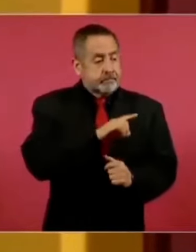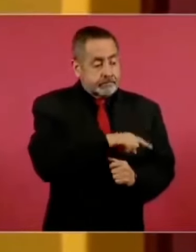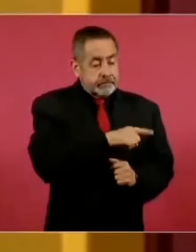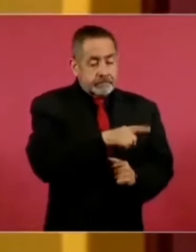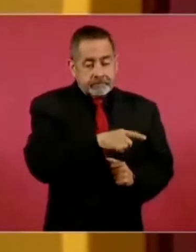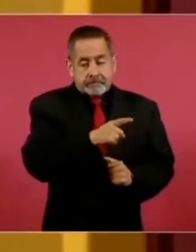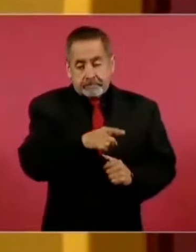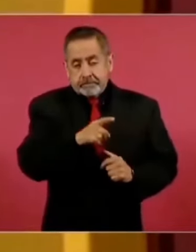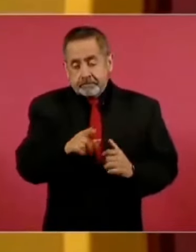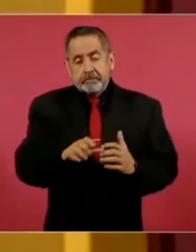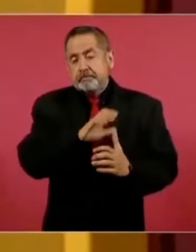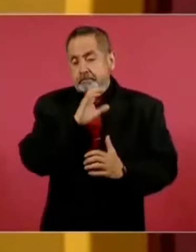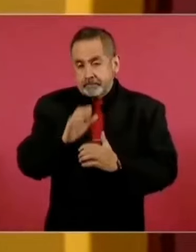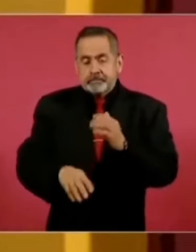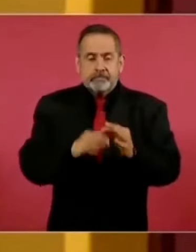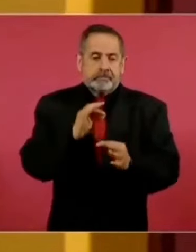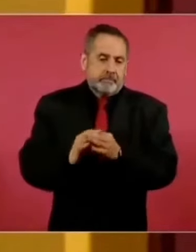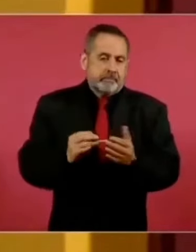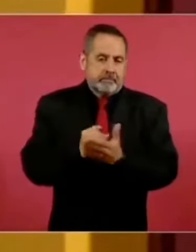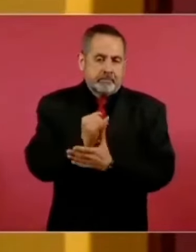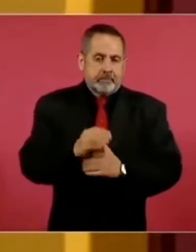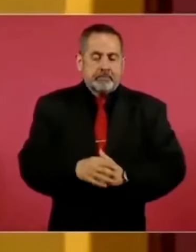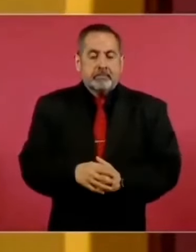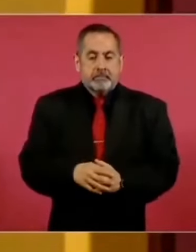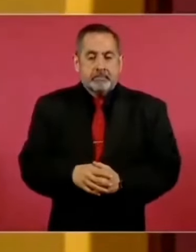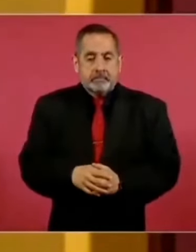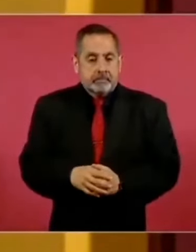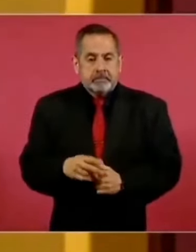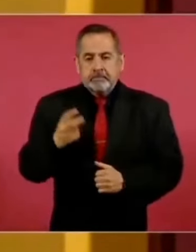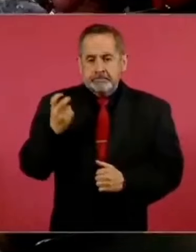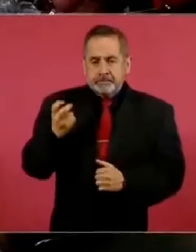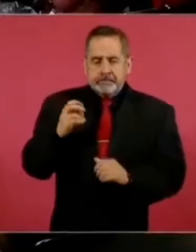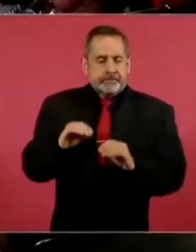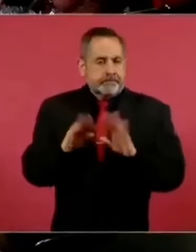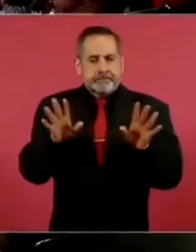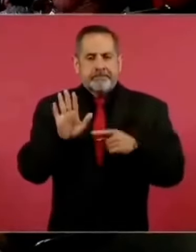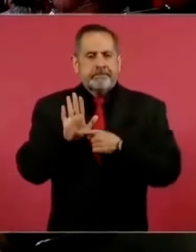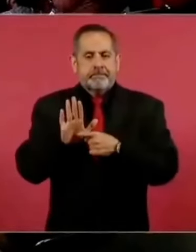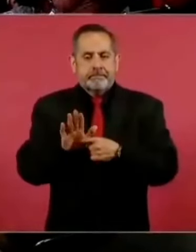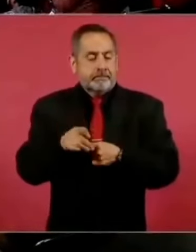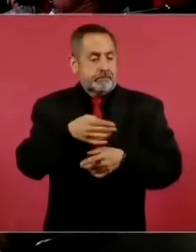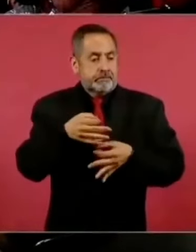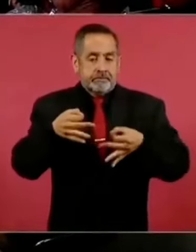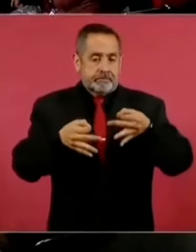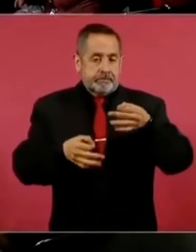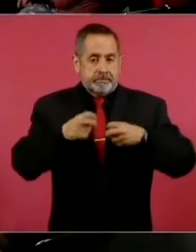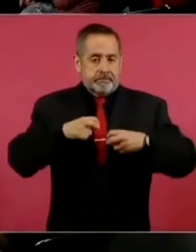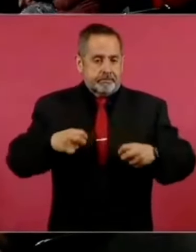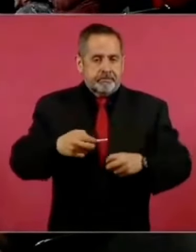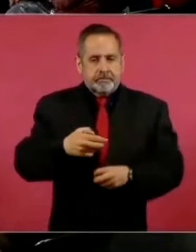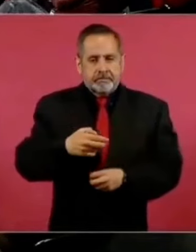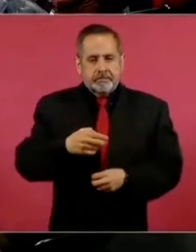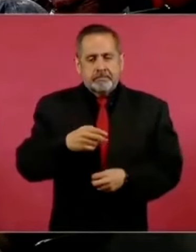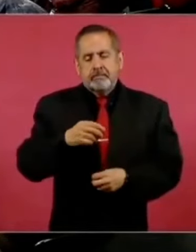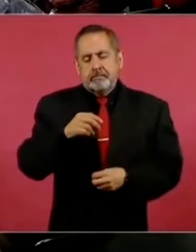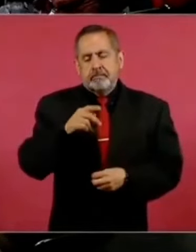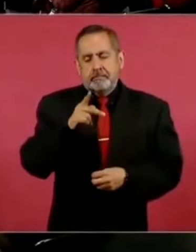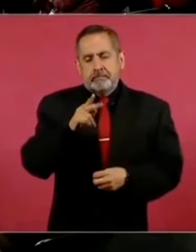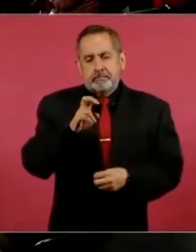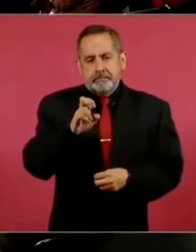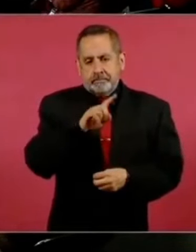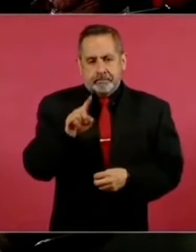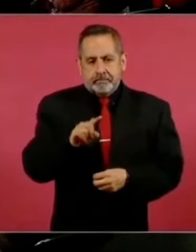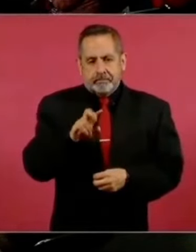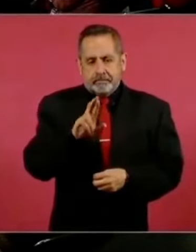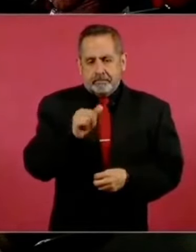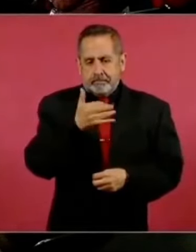con lo acontecido queda en evidencia que el ministro, presidente Pérez Ayán, se